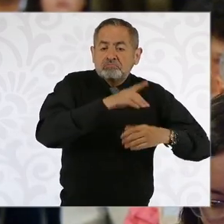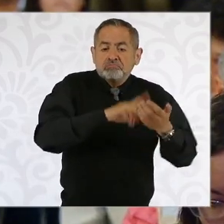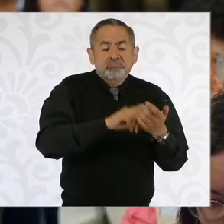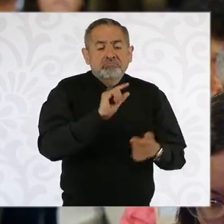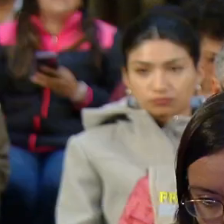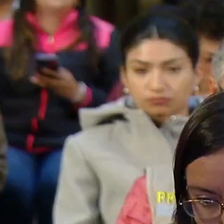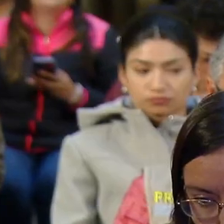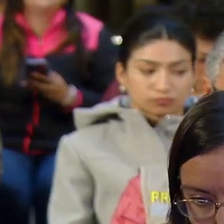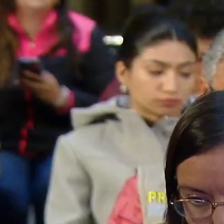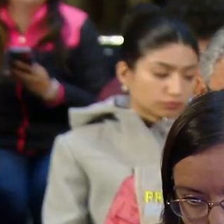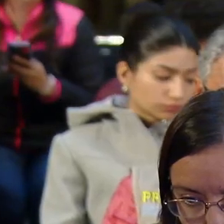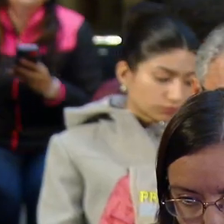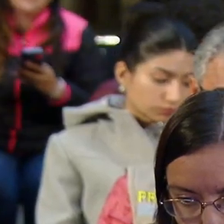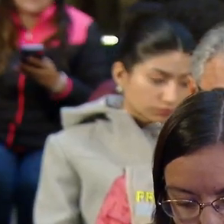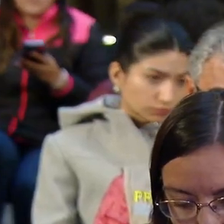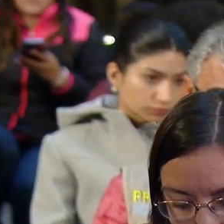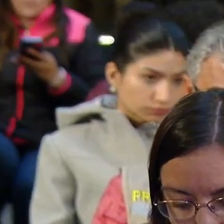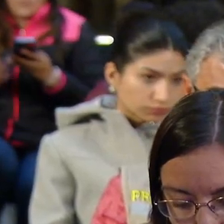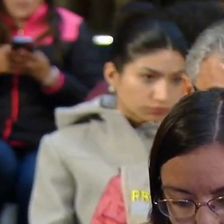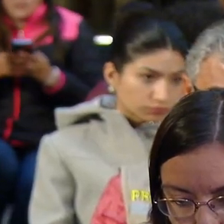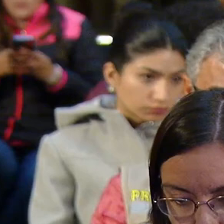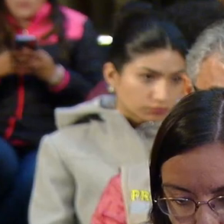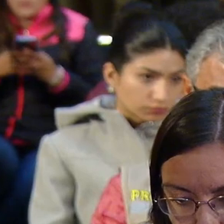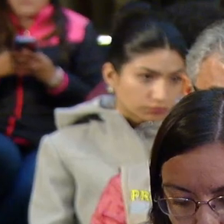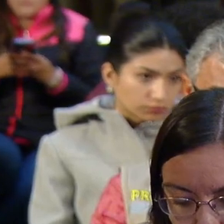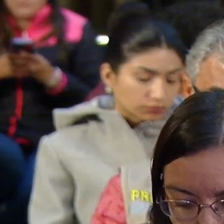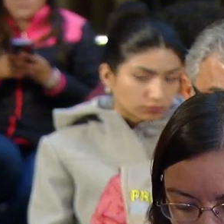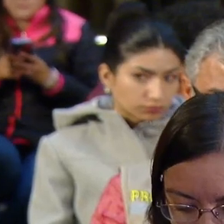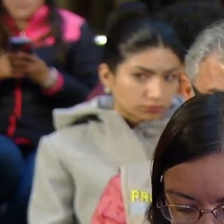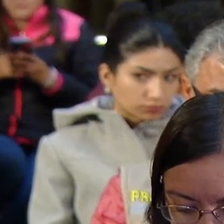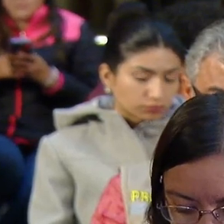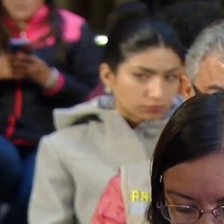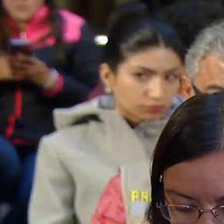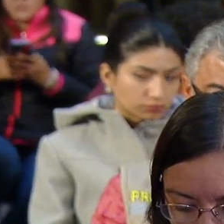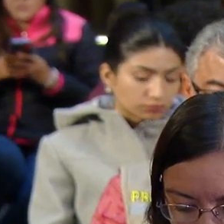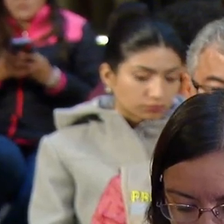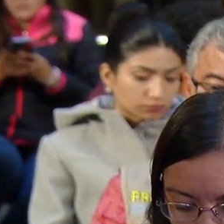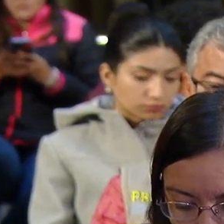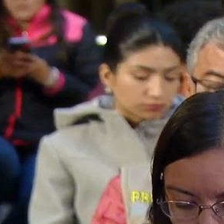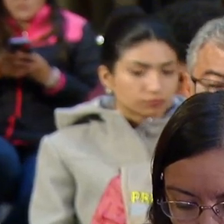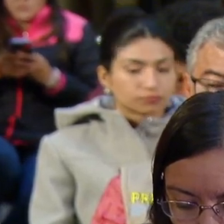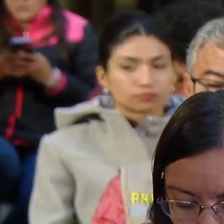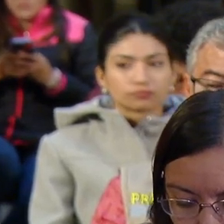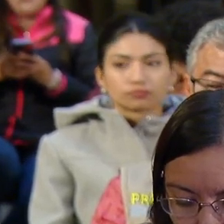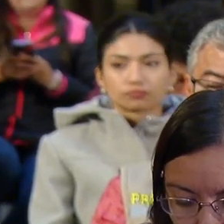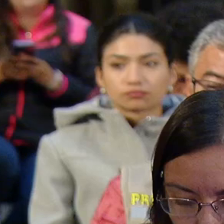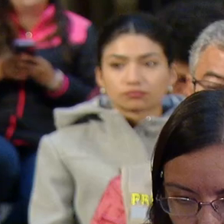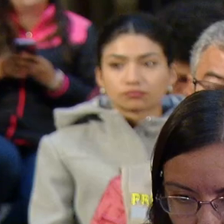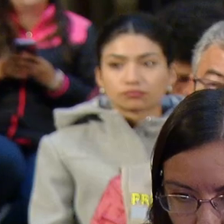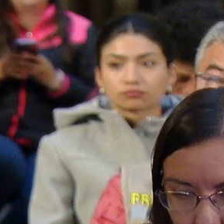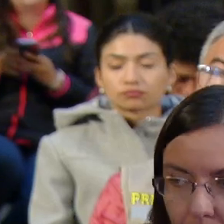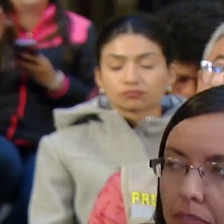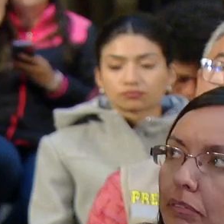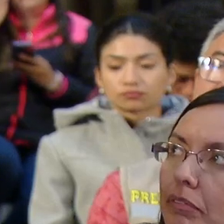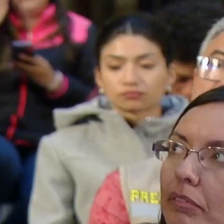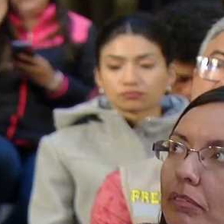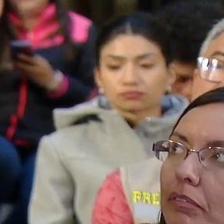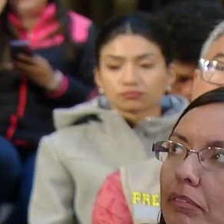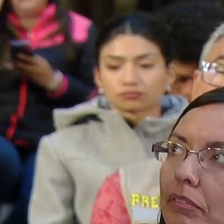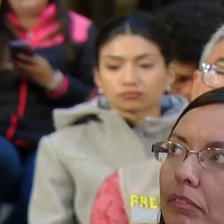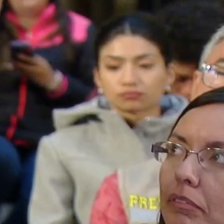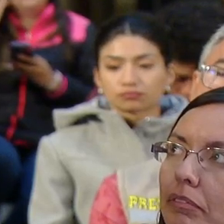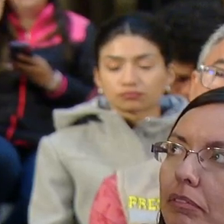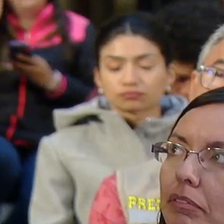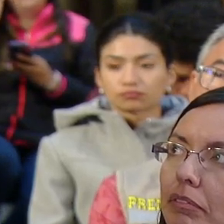empresarios poderosos que estuvieron, pues que fueron muy cercanos al propio Genaro García Luna. Hoy está preso todavía